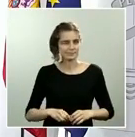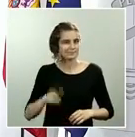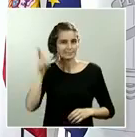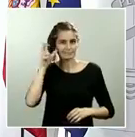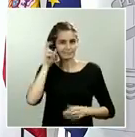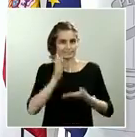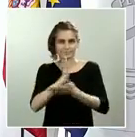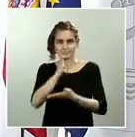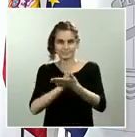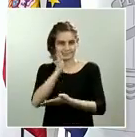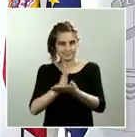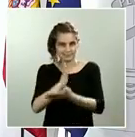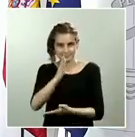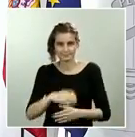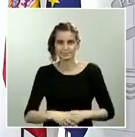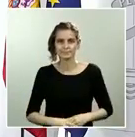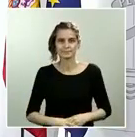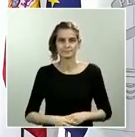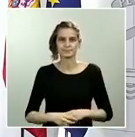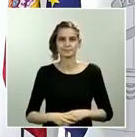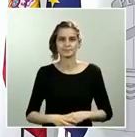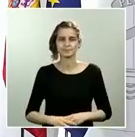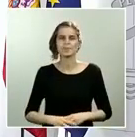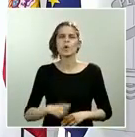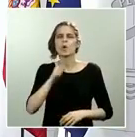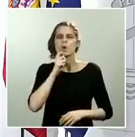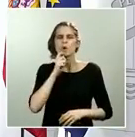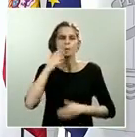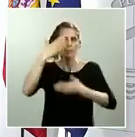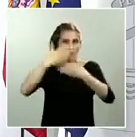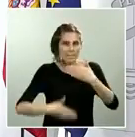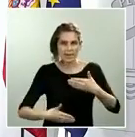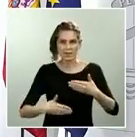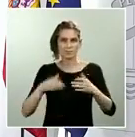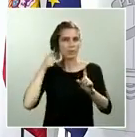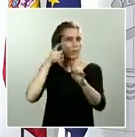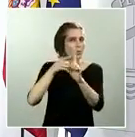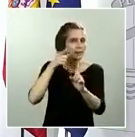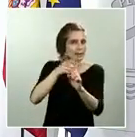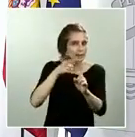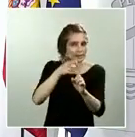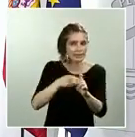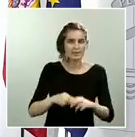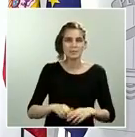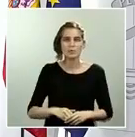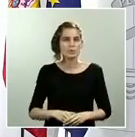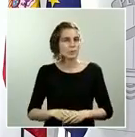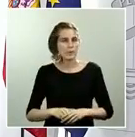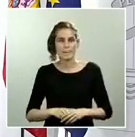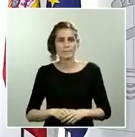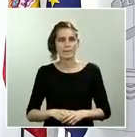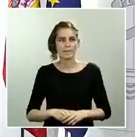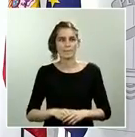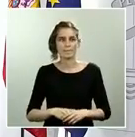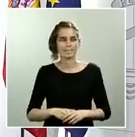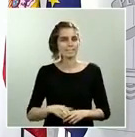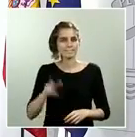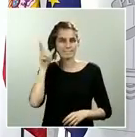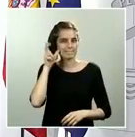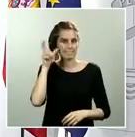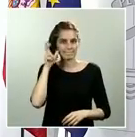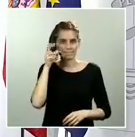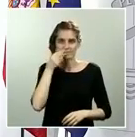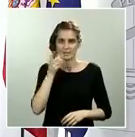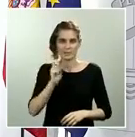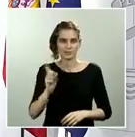por objetivos o la comisión tiene el riesgo de dilatarse que el tiempo? Y luego, por otra parte, usted ha insistido mucho en que en este nuevo periodo de